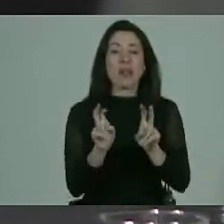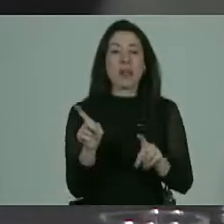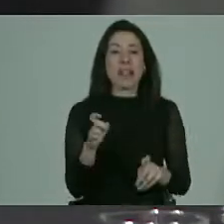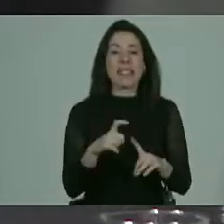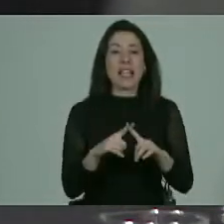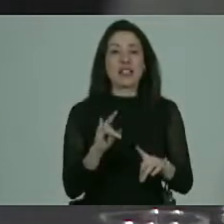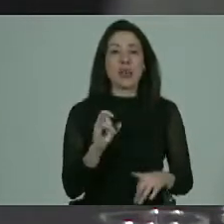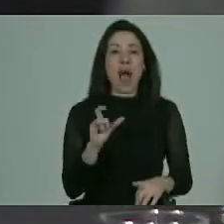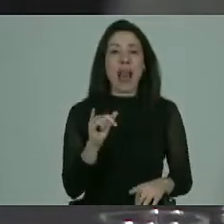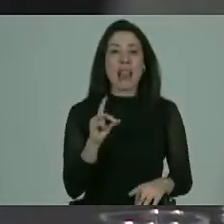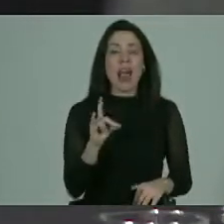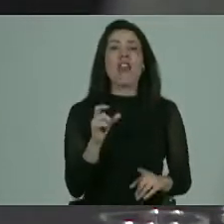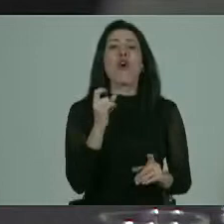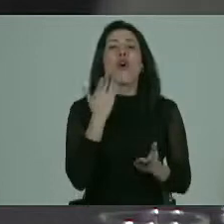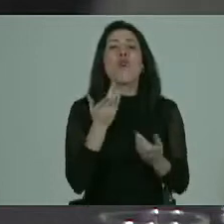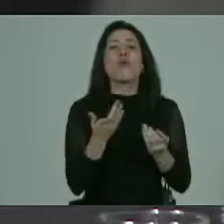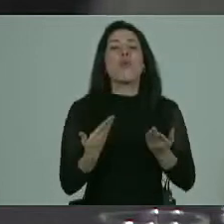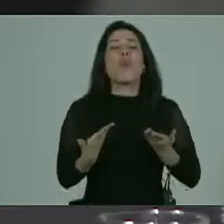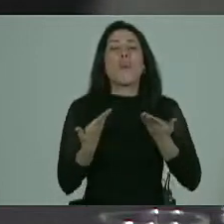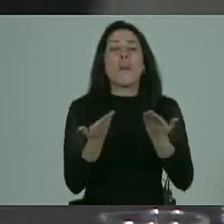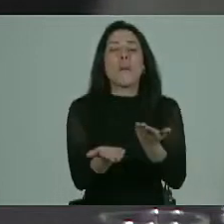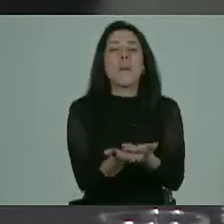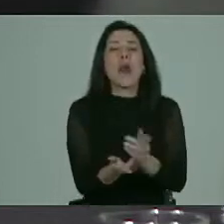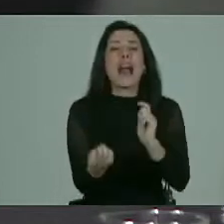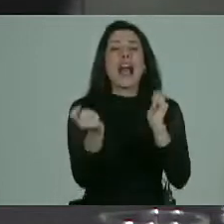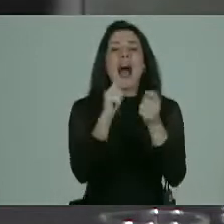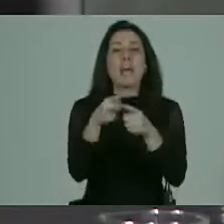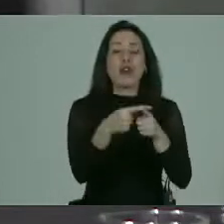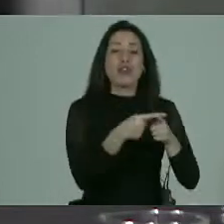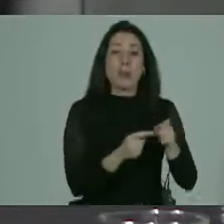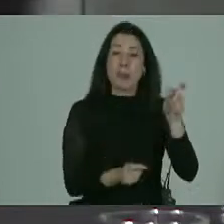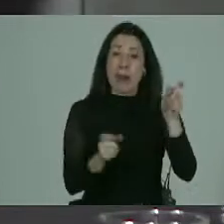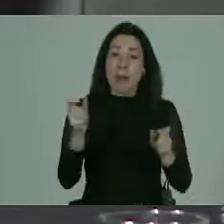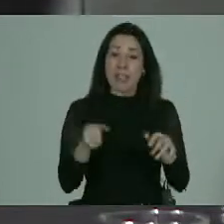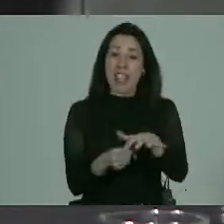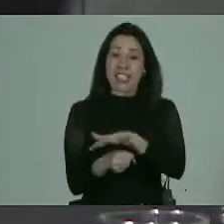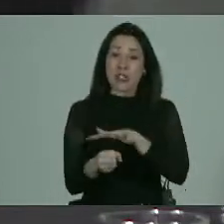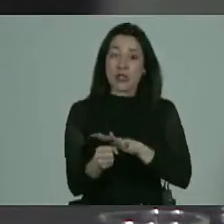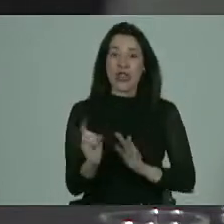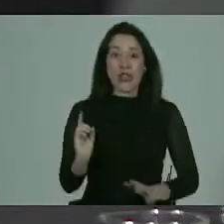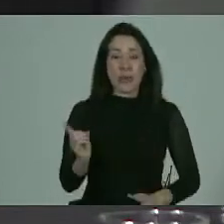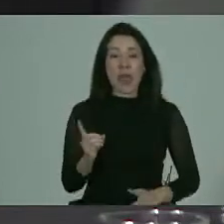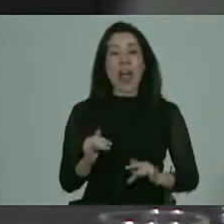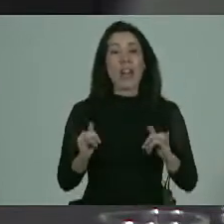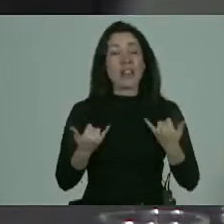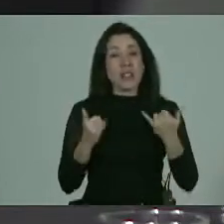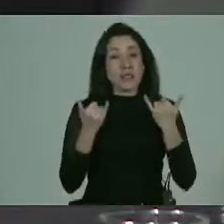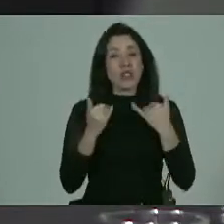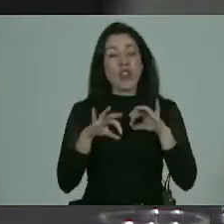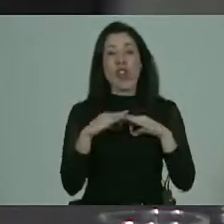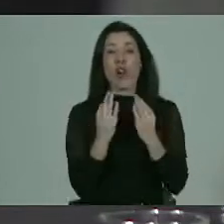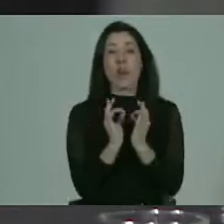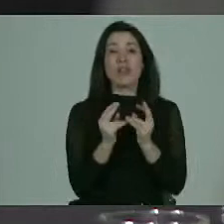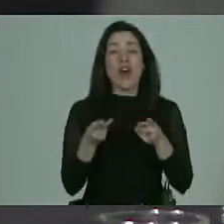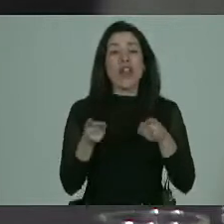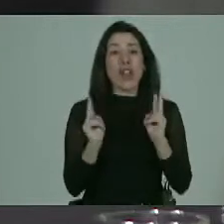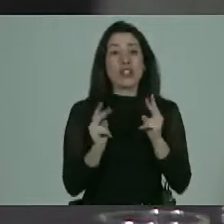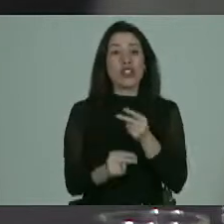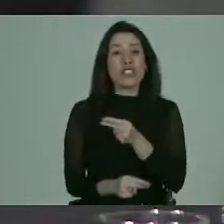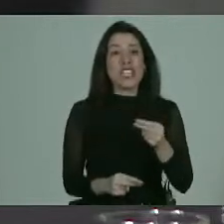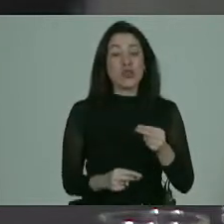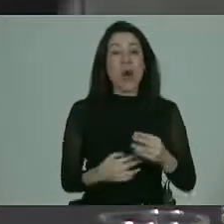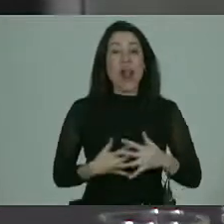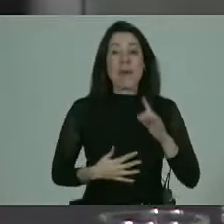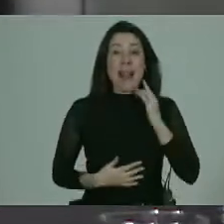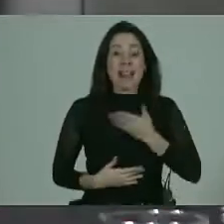¿de qué manera propones un cambio social para que las personas en situación de discapacidad gocen de sus plenos derechos tanto sexuales como